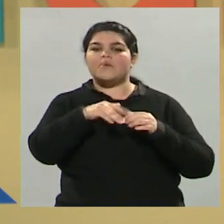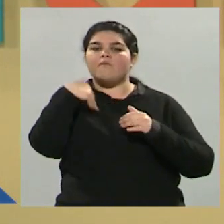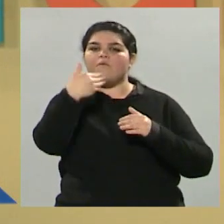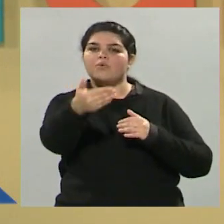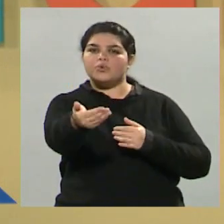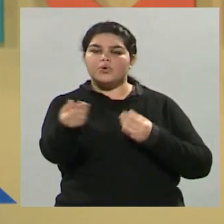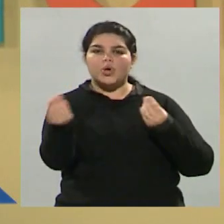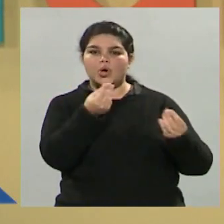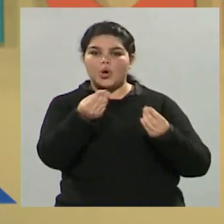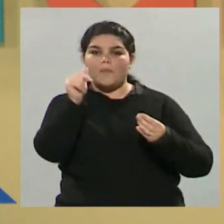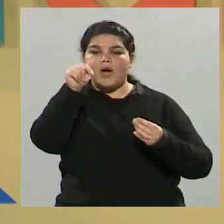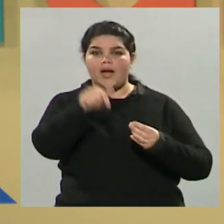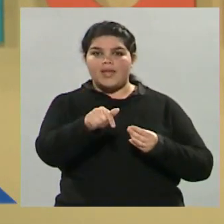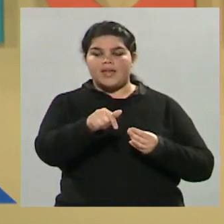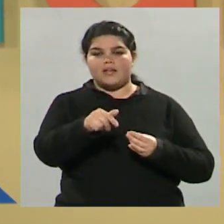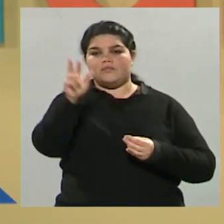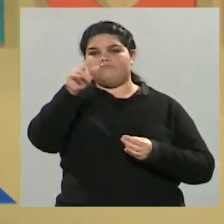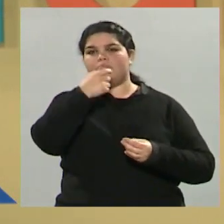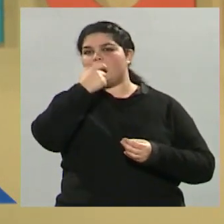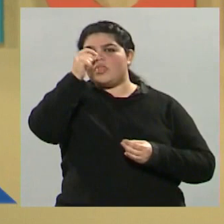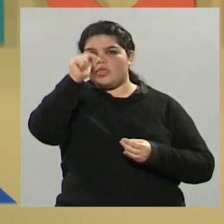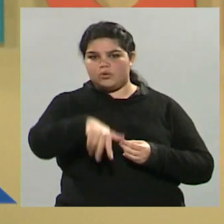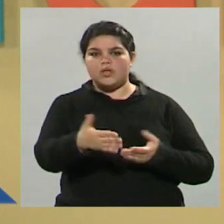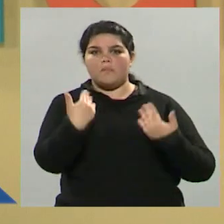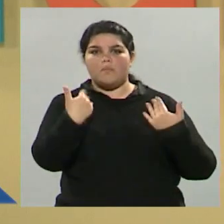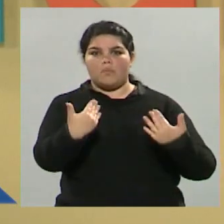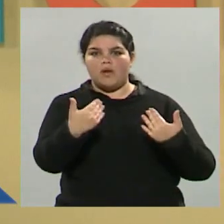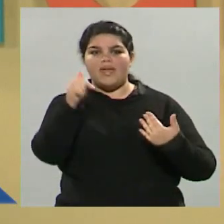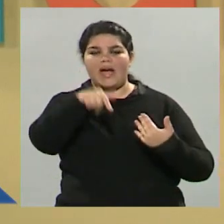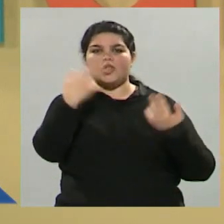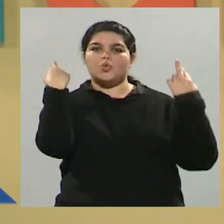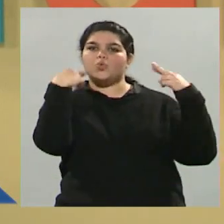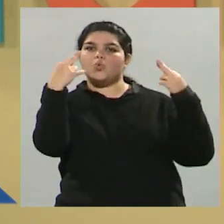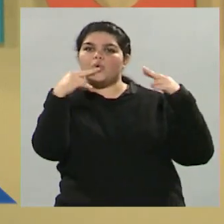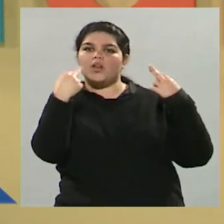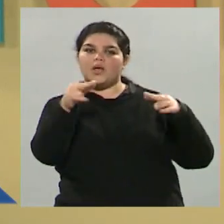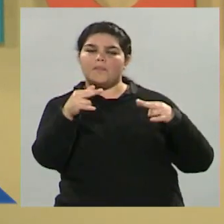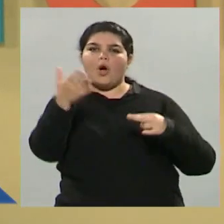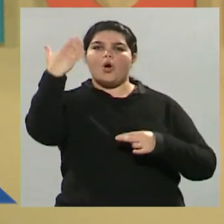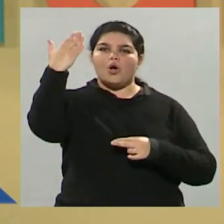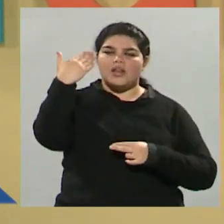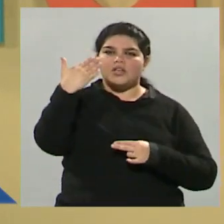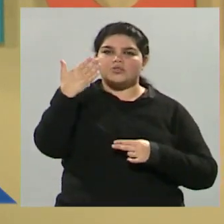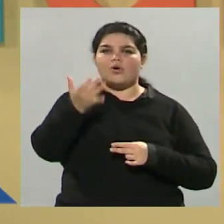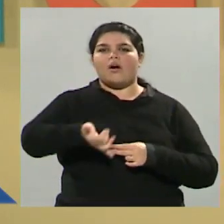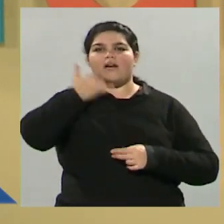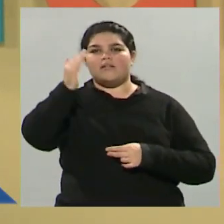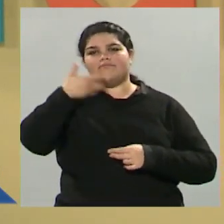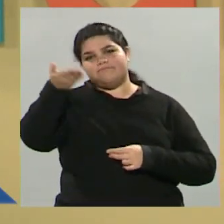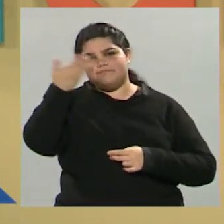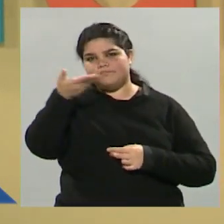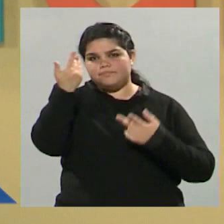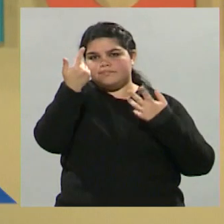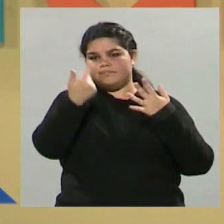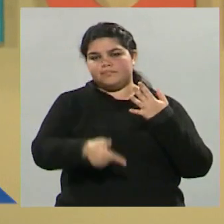para posicionar al territorio mendocino como, bueno, turismo de congresos o de exposiciones o, bueno,